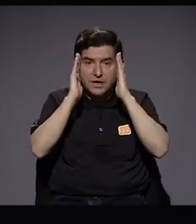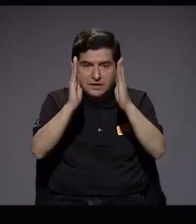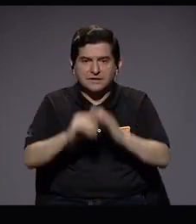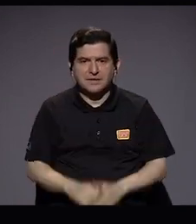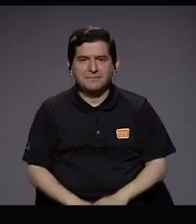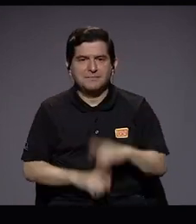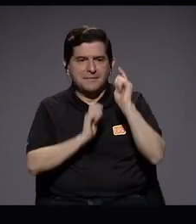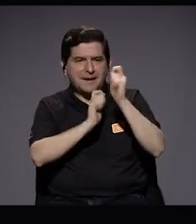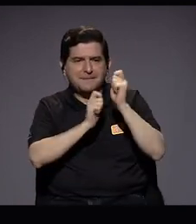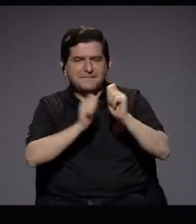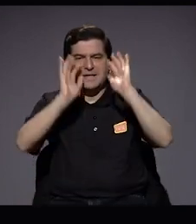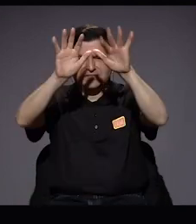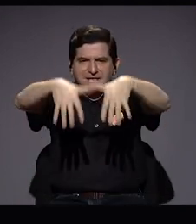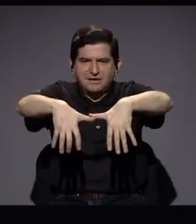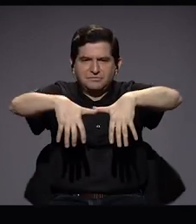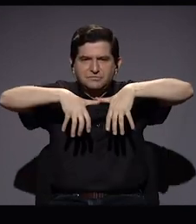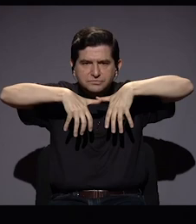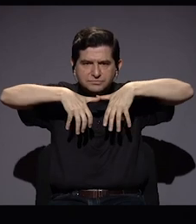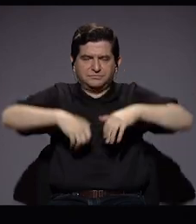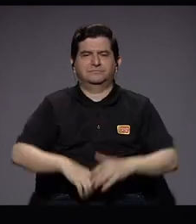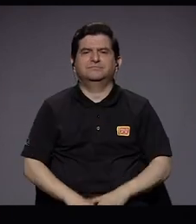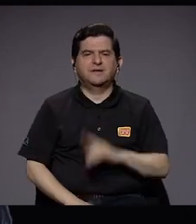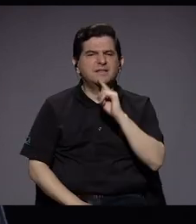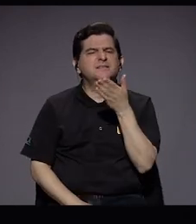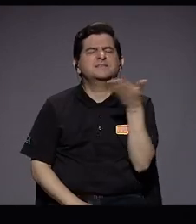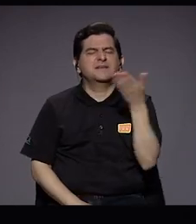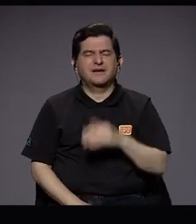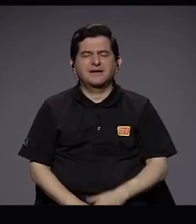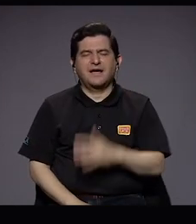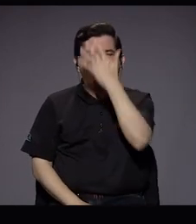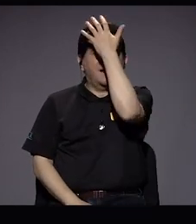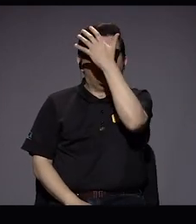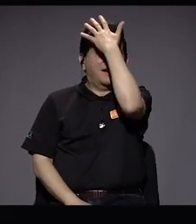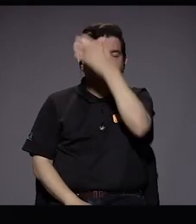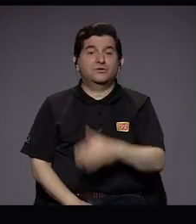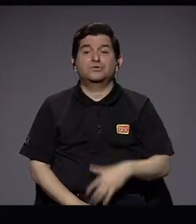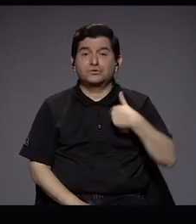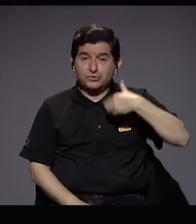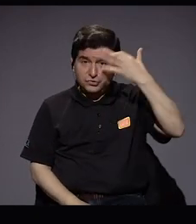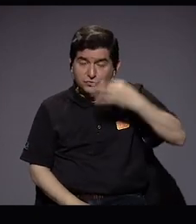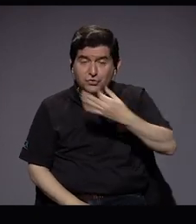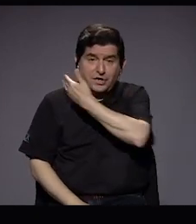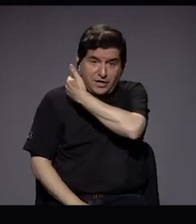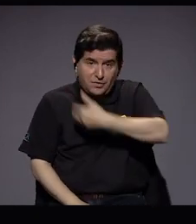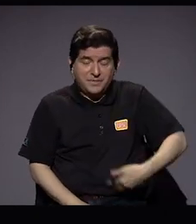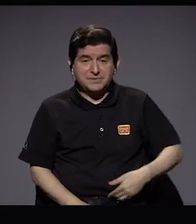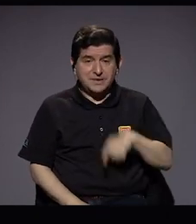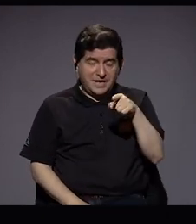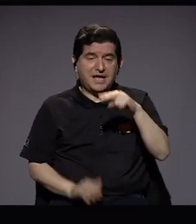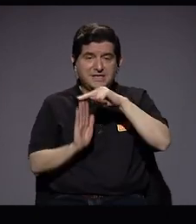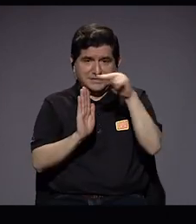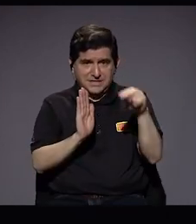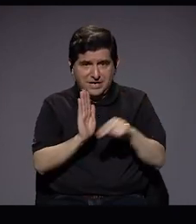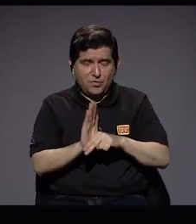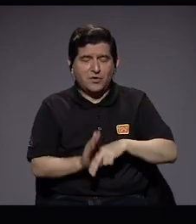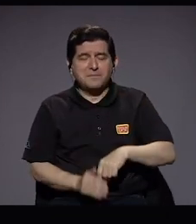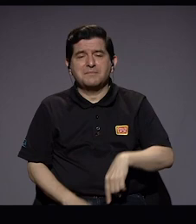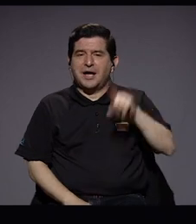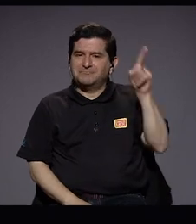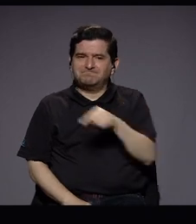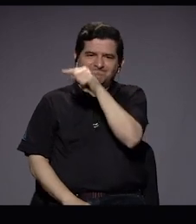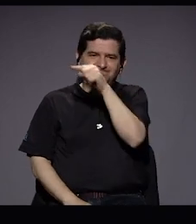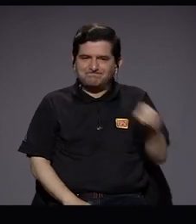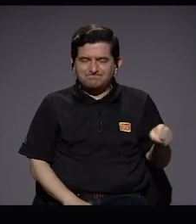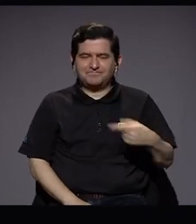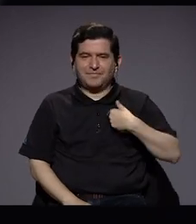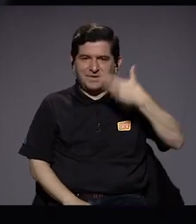muchísimo que es la pesca de rastre, ¿verdad? ¿Qué tiene que decirle usted, don Carlos, de eso? Yo creo que el presidente debe dar esa norma para mí